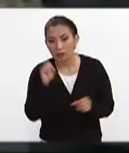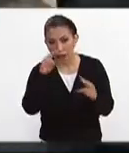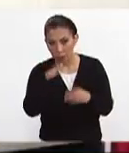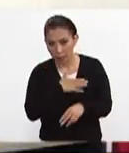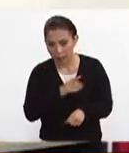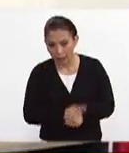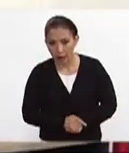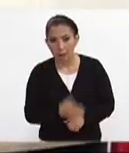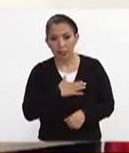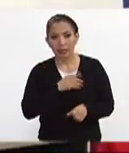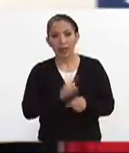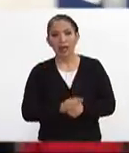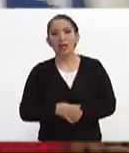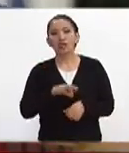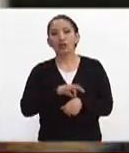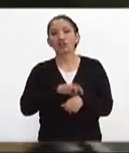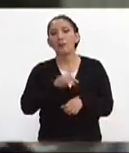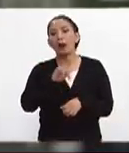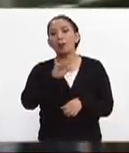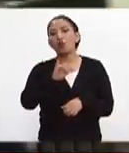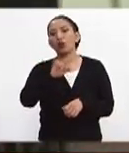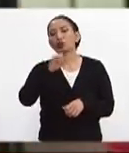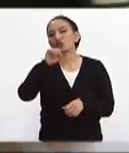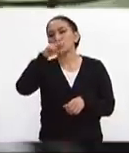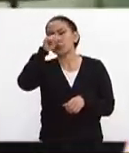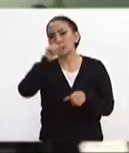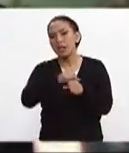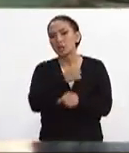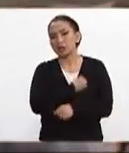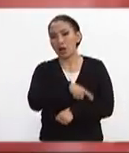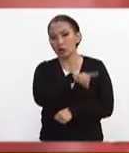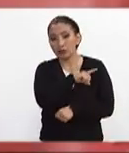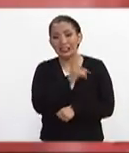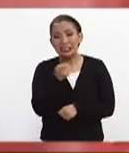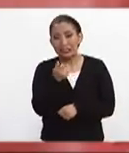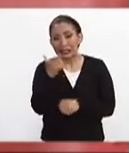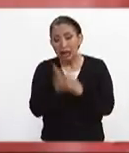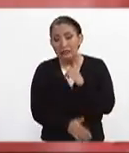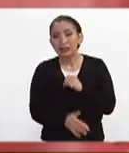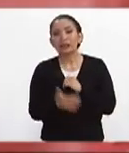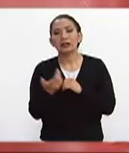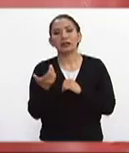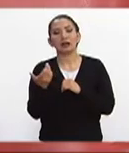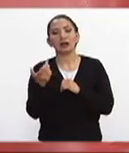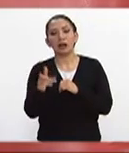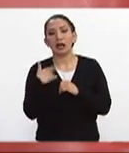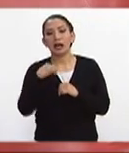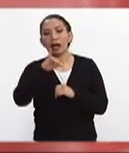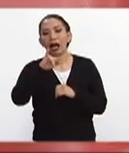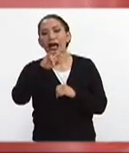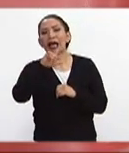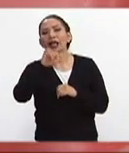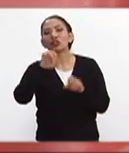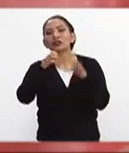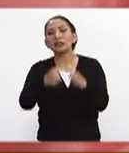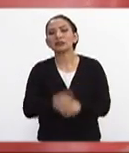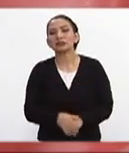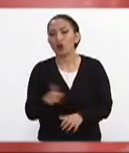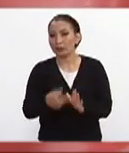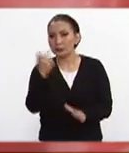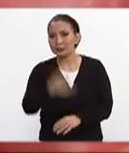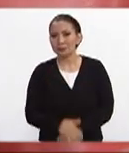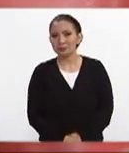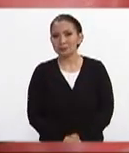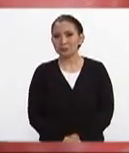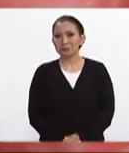luego y buen día muy buen día es el doctor Pablo Curi subsecretario de salud y casi también para finalizar Jacqueline ¿dónde te encuentras otra